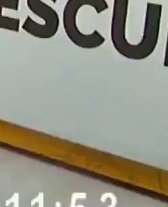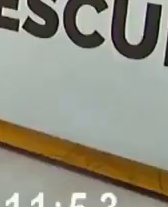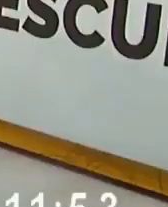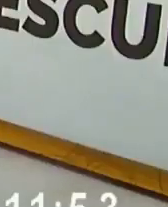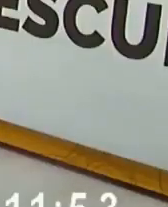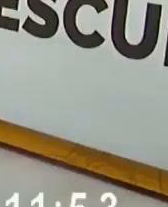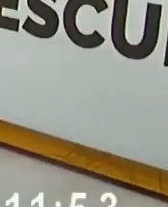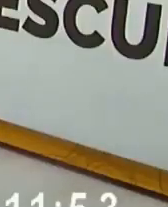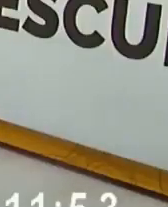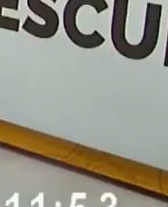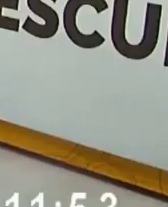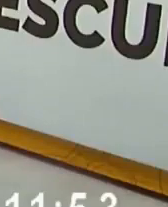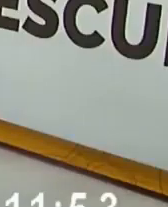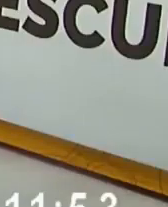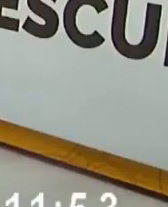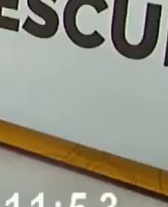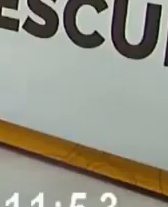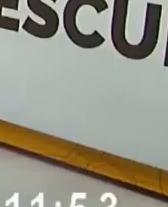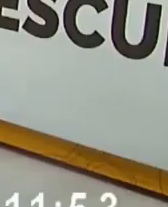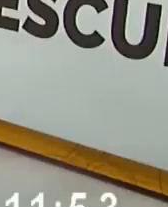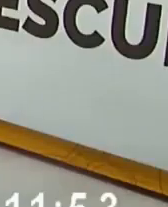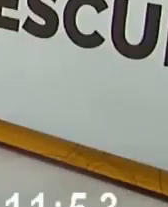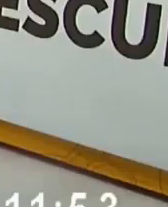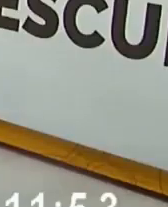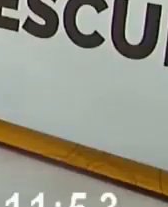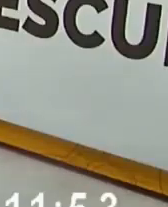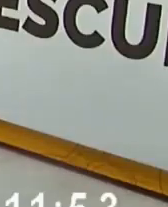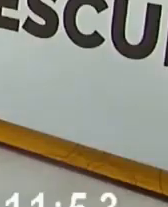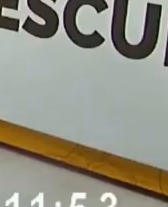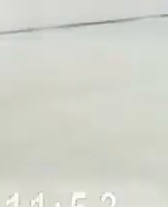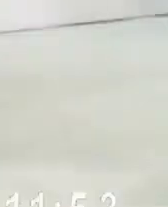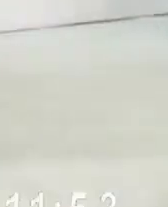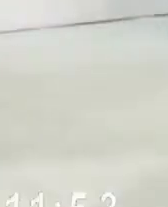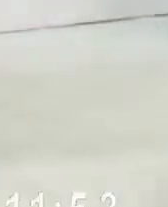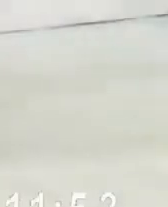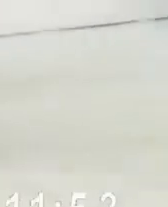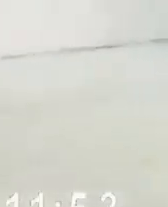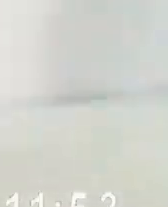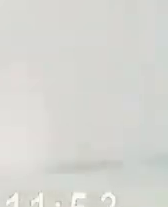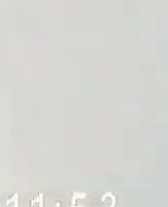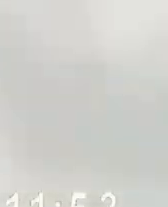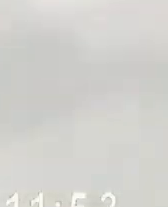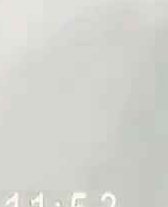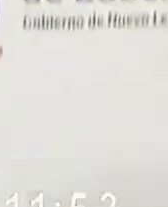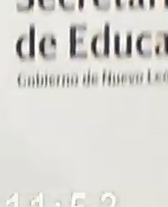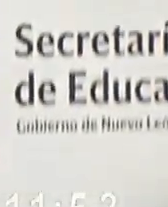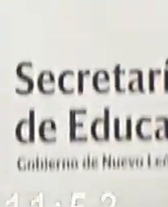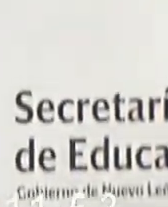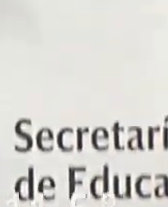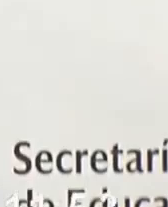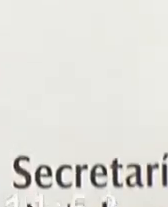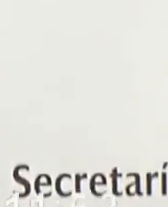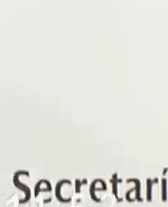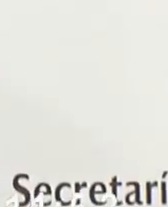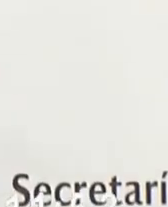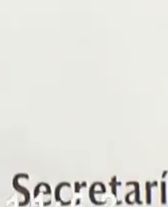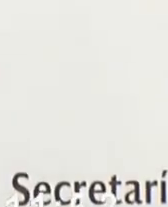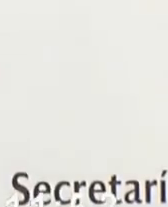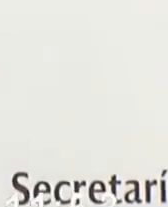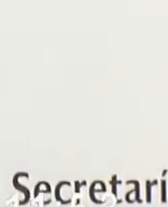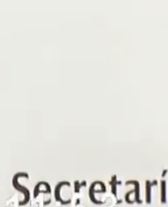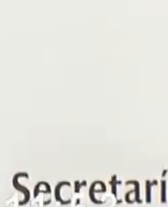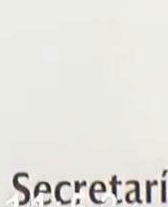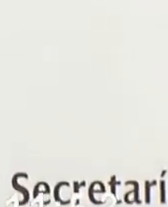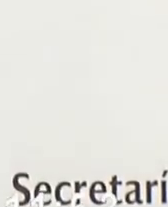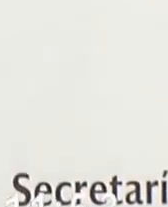Uno. Y voy a hacer dos palomas. Dos talones. Y dos palomas. Me voy a